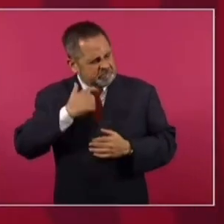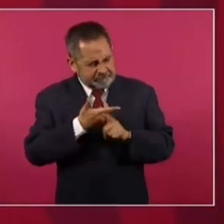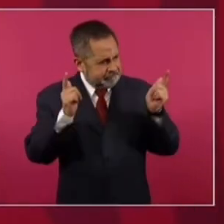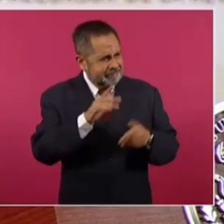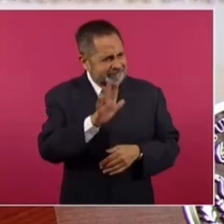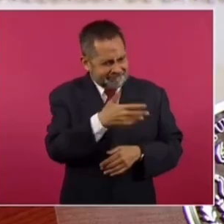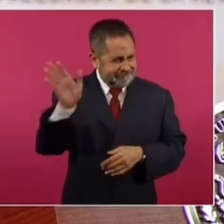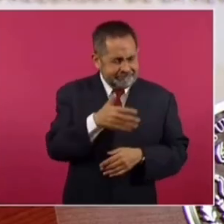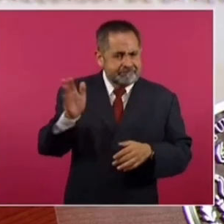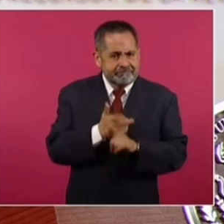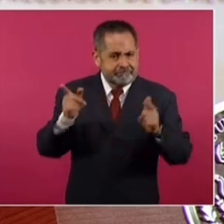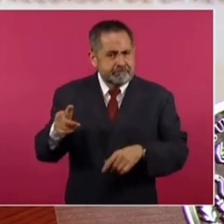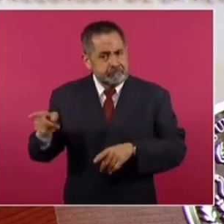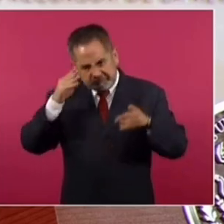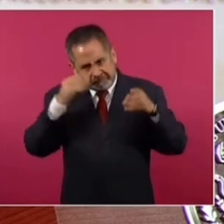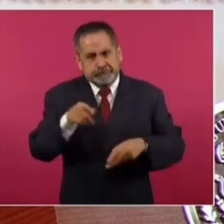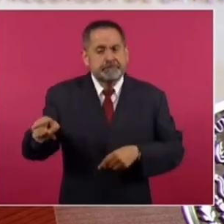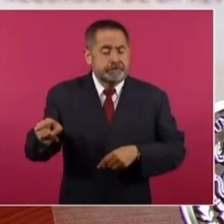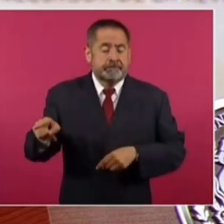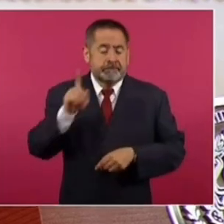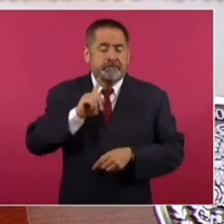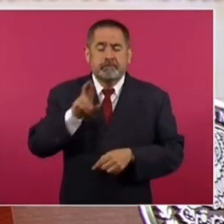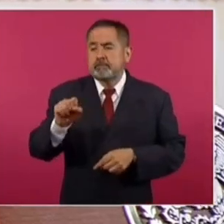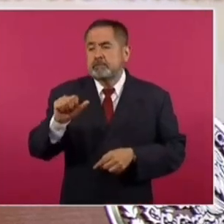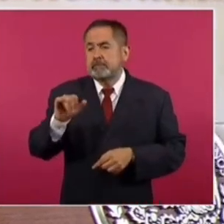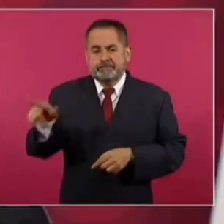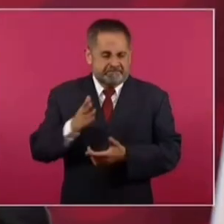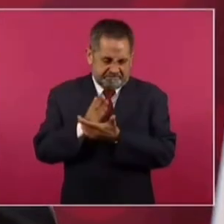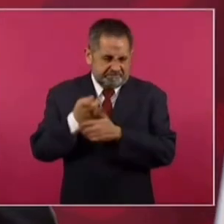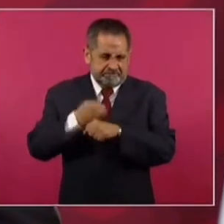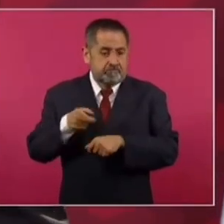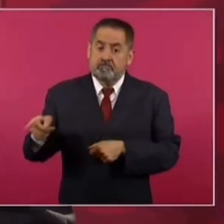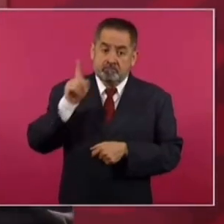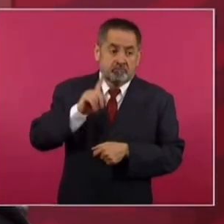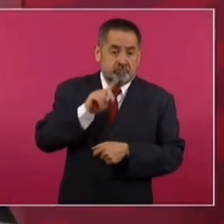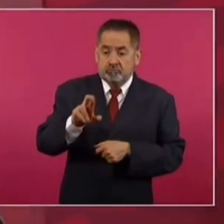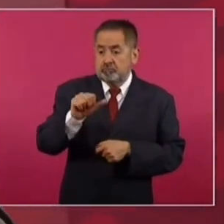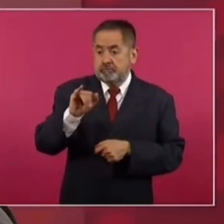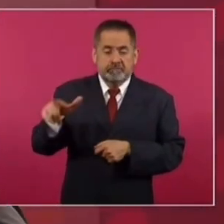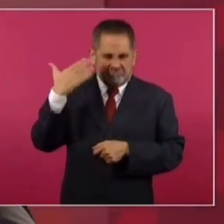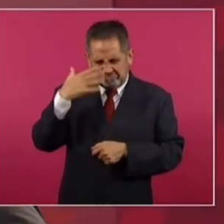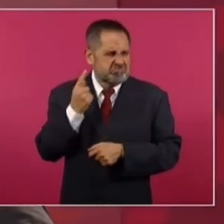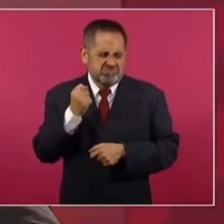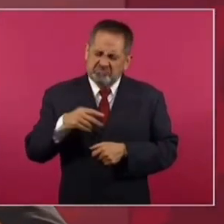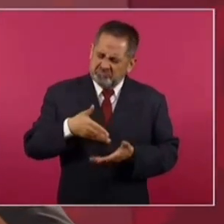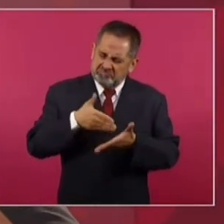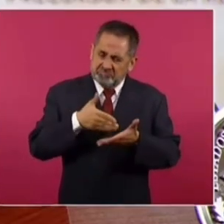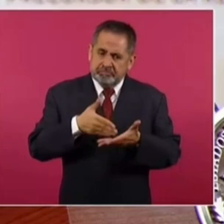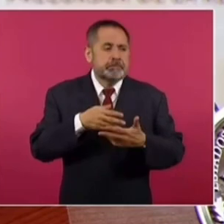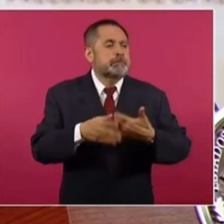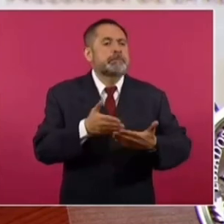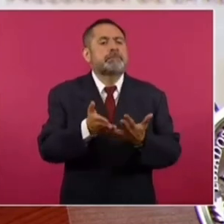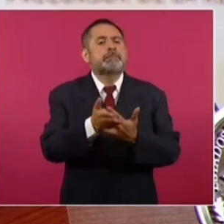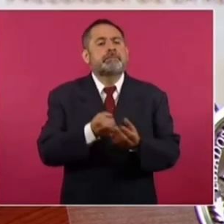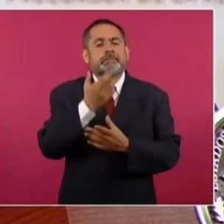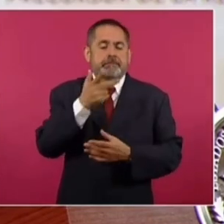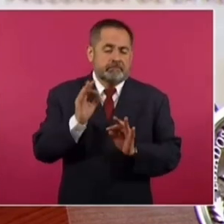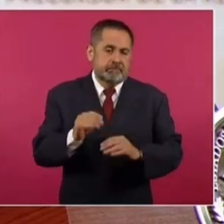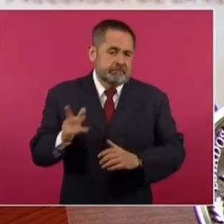Pero si se actúa con perseverancia y Rosa Isela sabe hacerlo, Vamos a avanzar mucho.